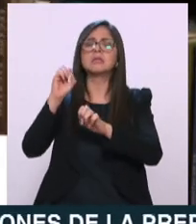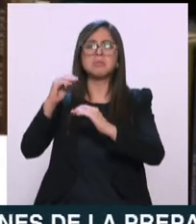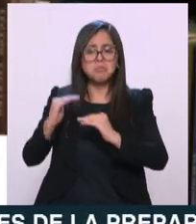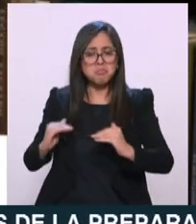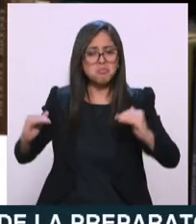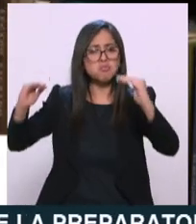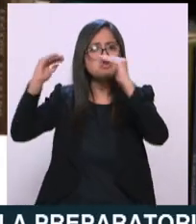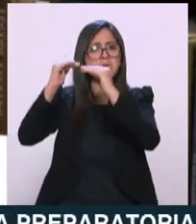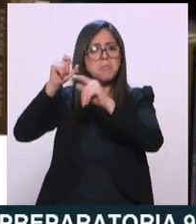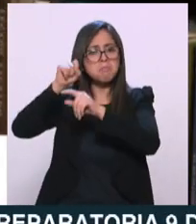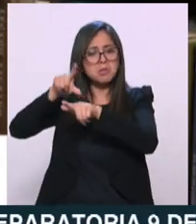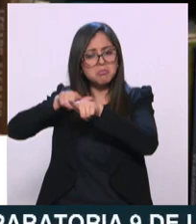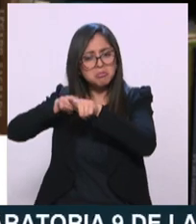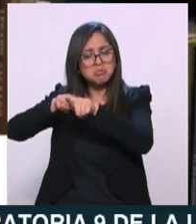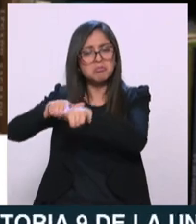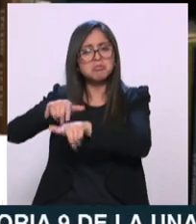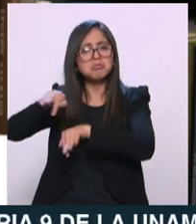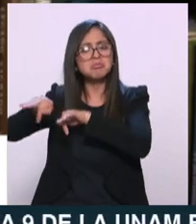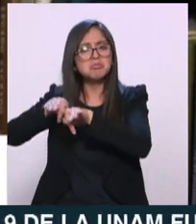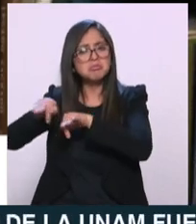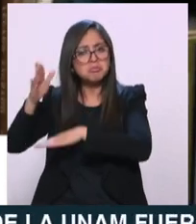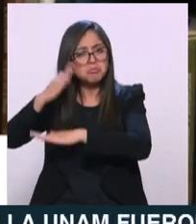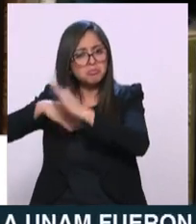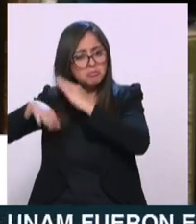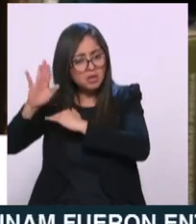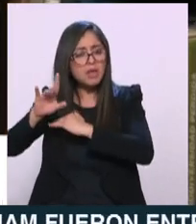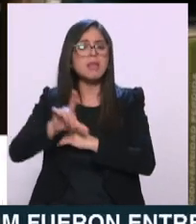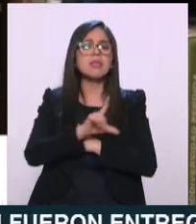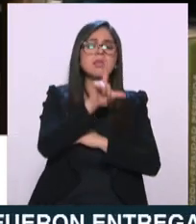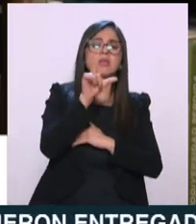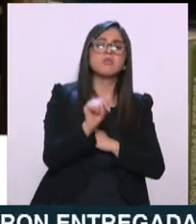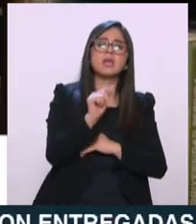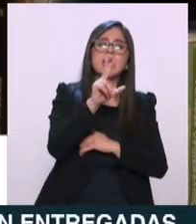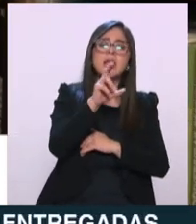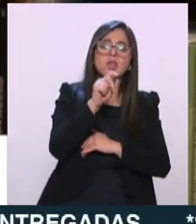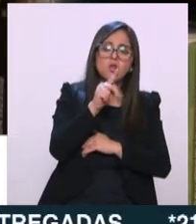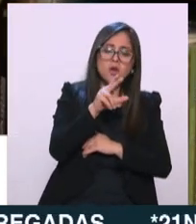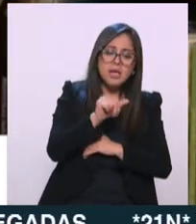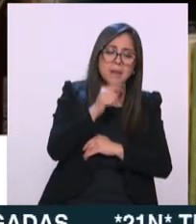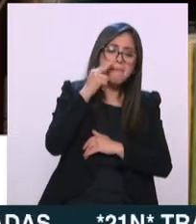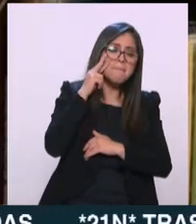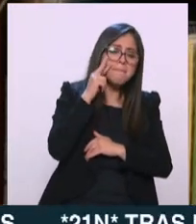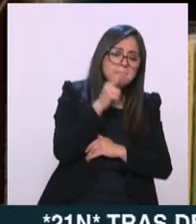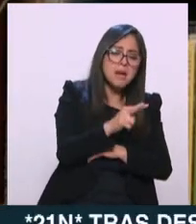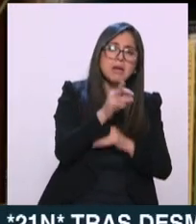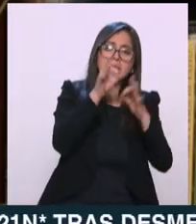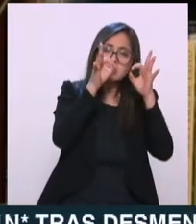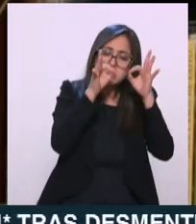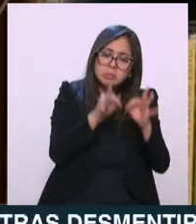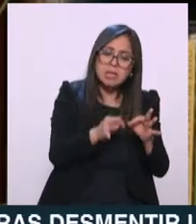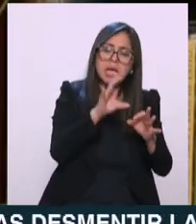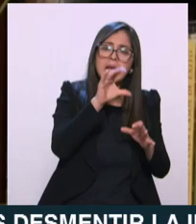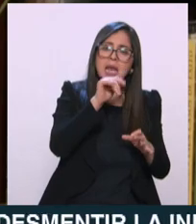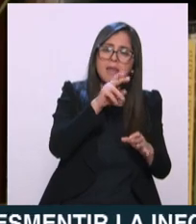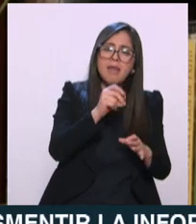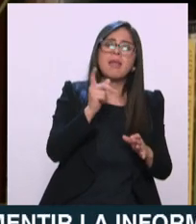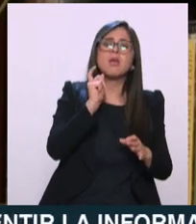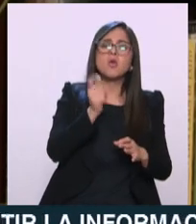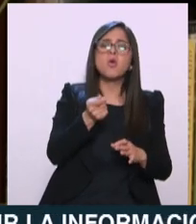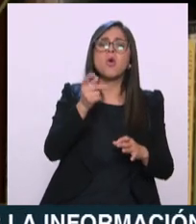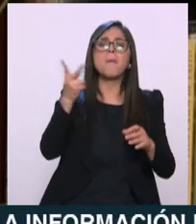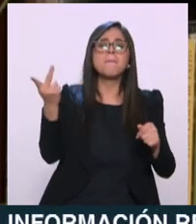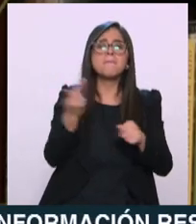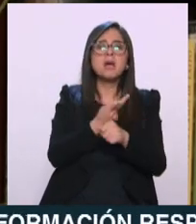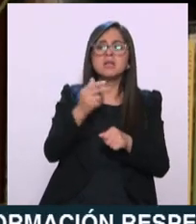donde además hay una rectoría y una vigilancia del Estado para asegurar la mayor calidad que no nos pase como está